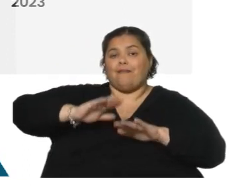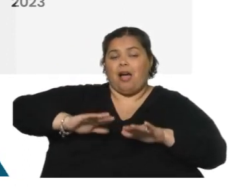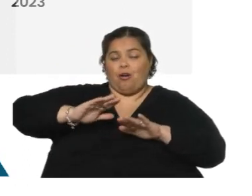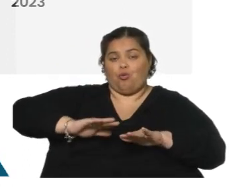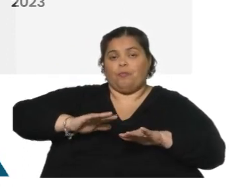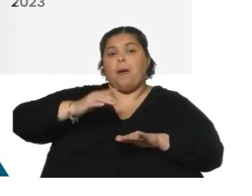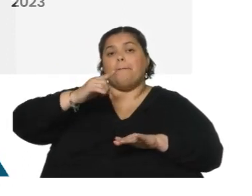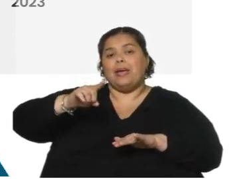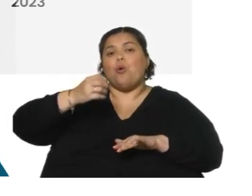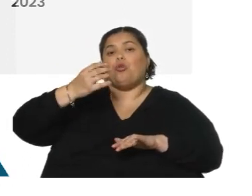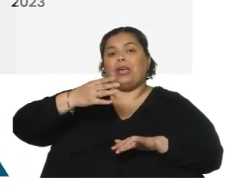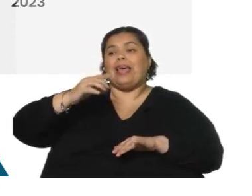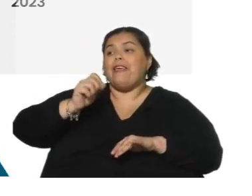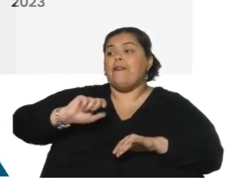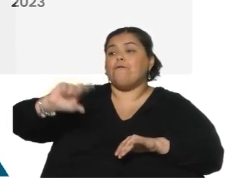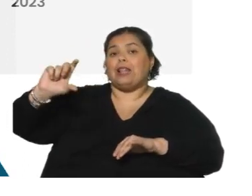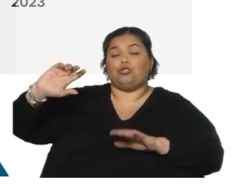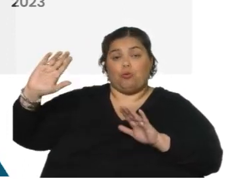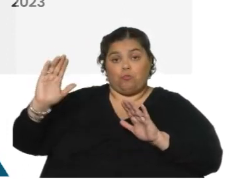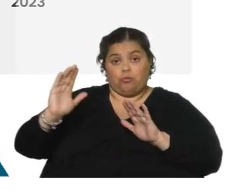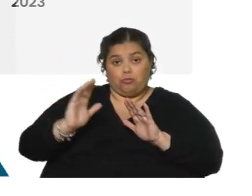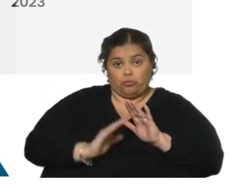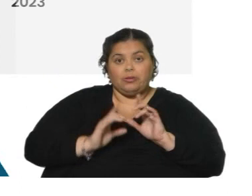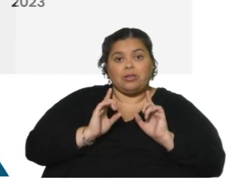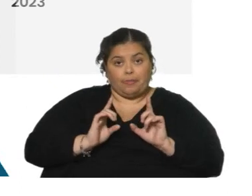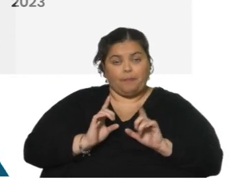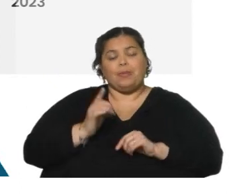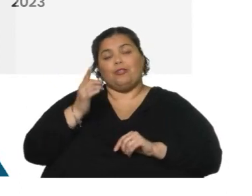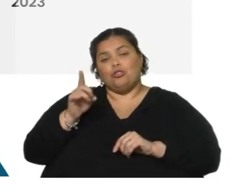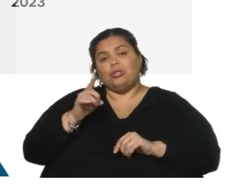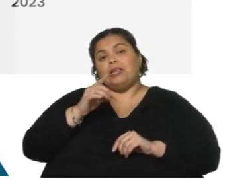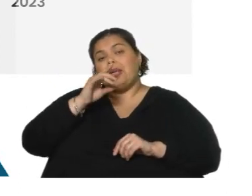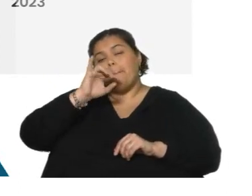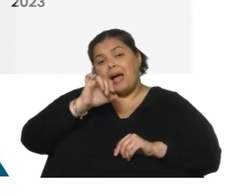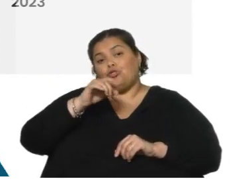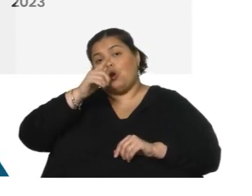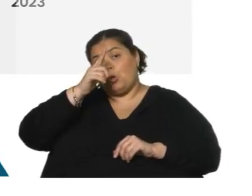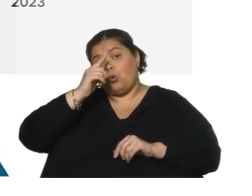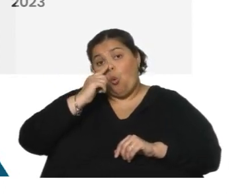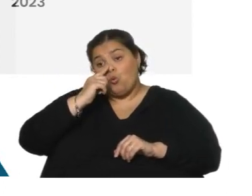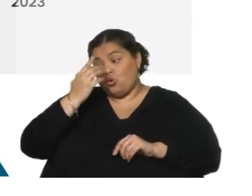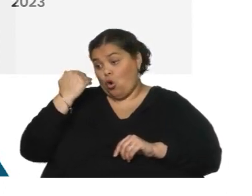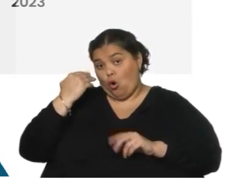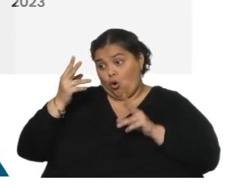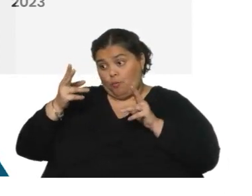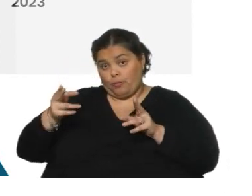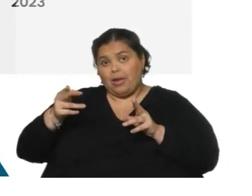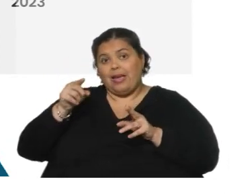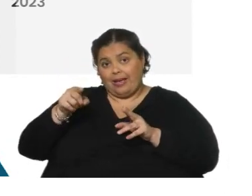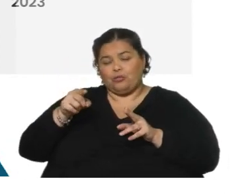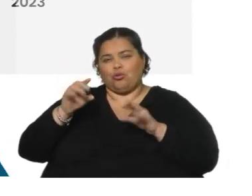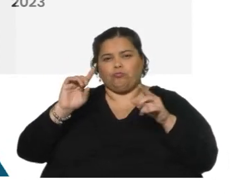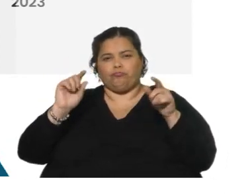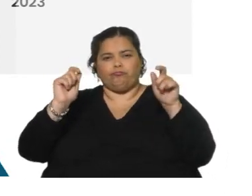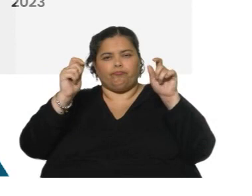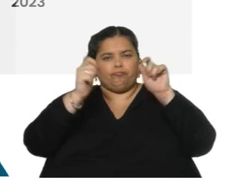baja de la inflación que estamos teniendo en los últimos tiempos. En mayo y junio últimos, esa relación, sin dudas, se revirtió